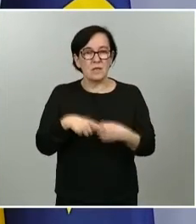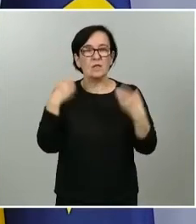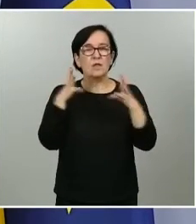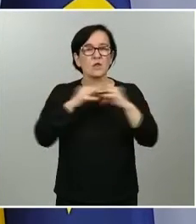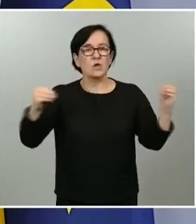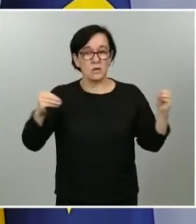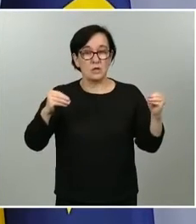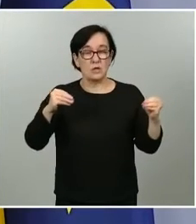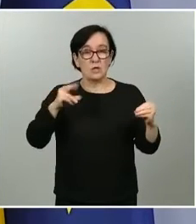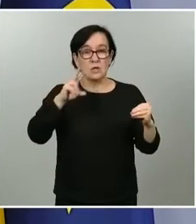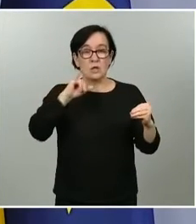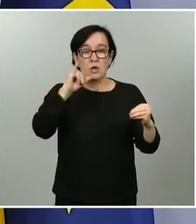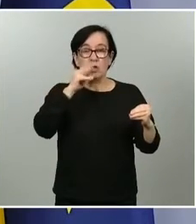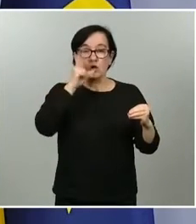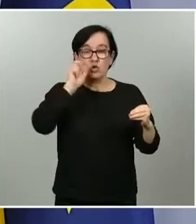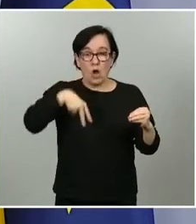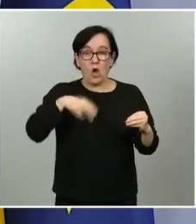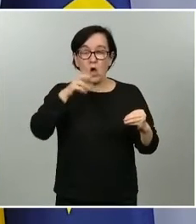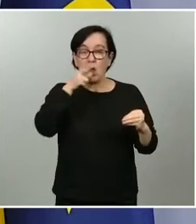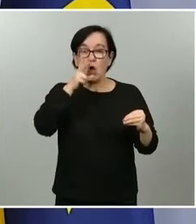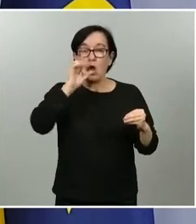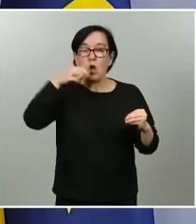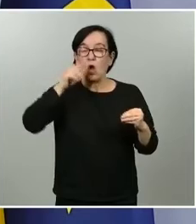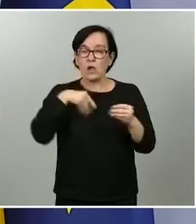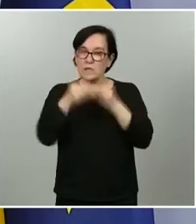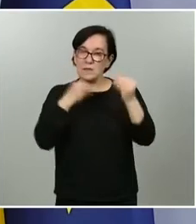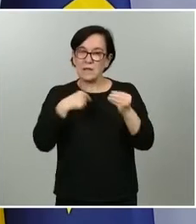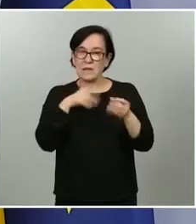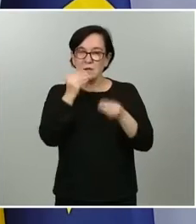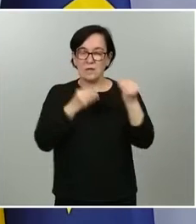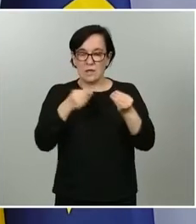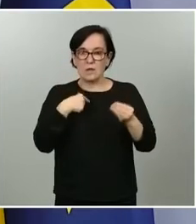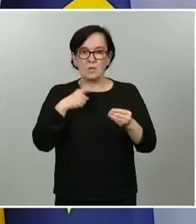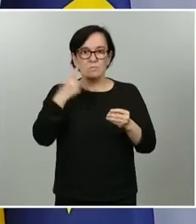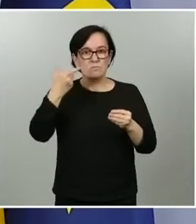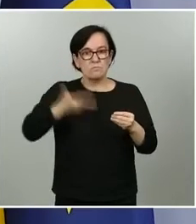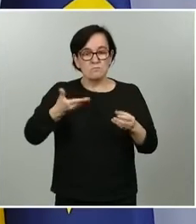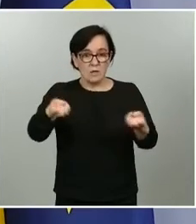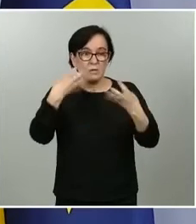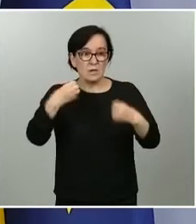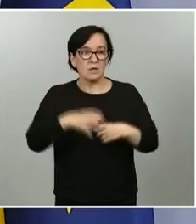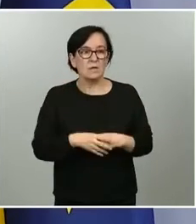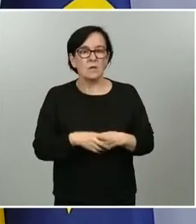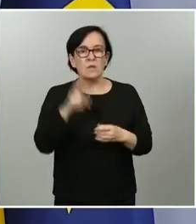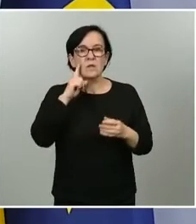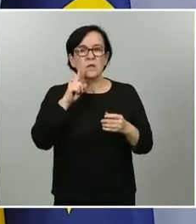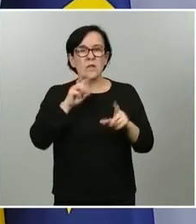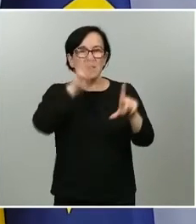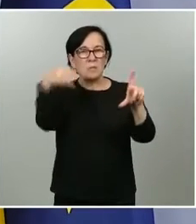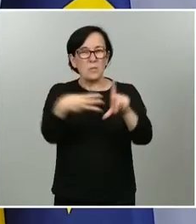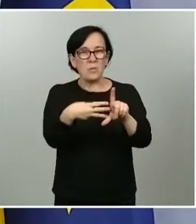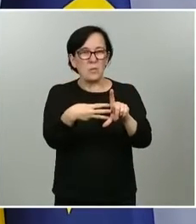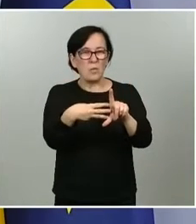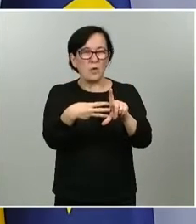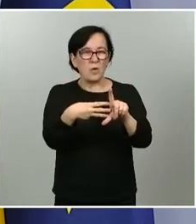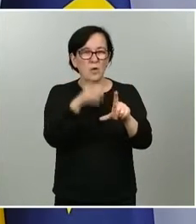Hopkins son referidos y beben como una fuente fundamental de su información de un portal del portal World